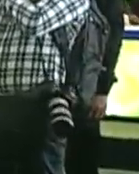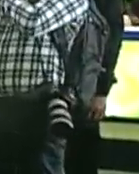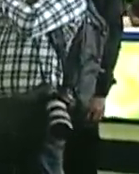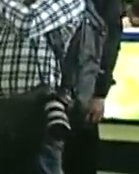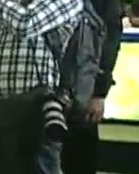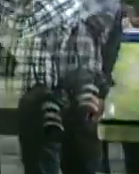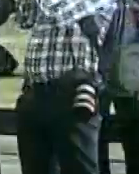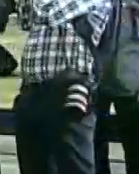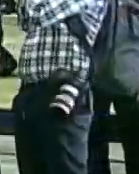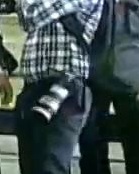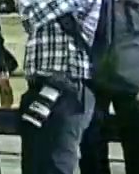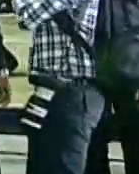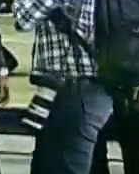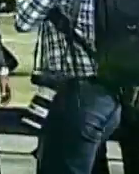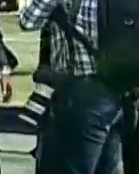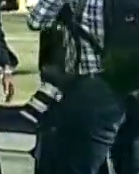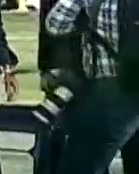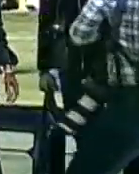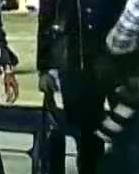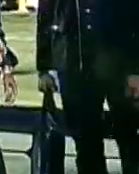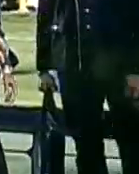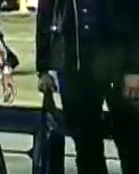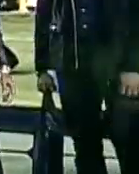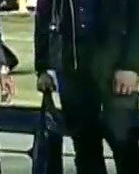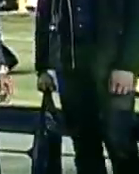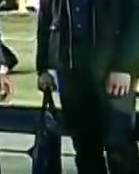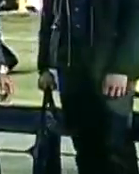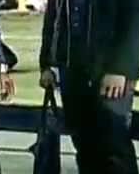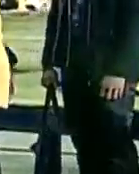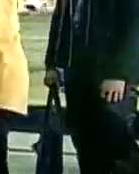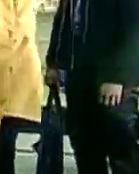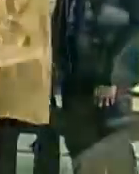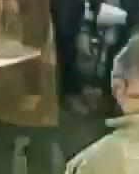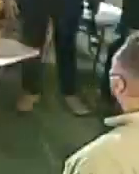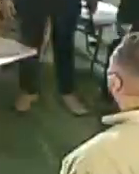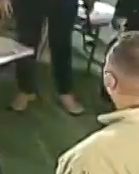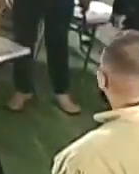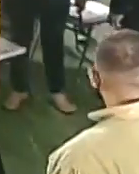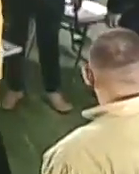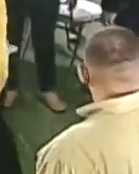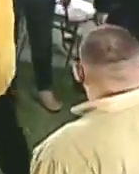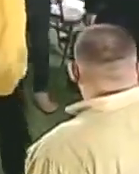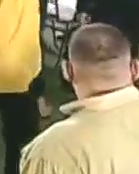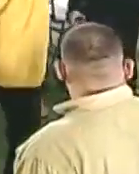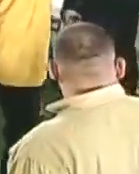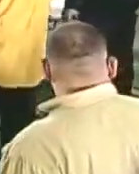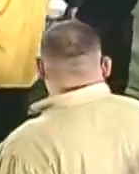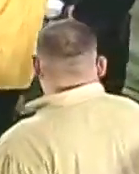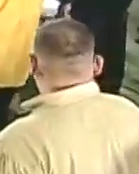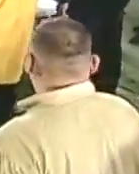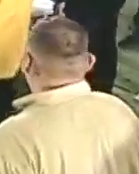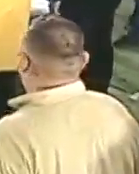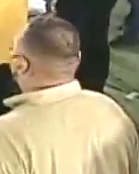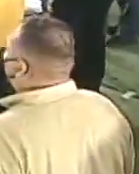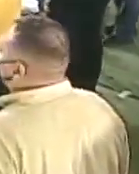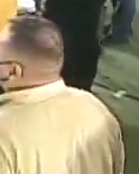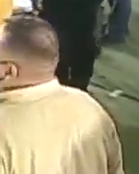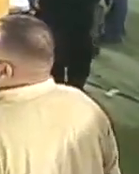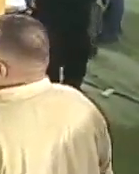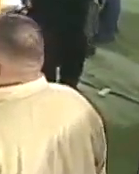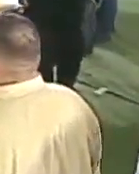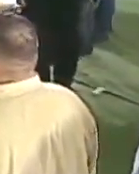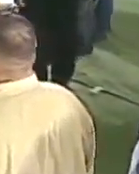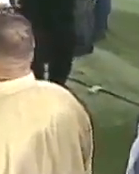carácter, de la comisión, presidencial, contra el cambio, climático, a consejo, de vicepresidentes, sectoriales, como